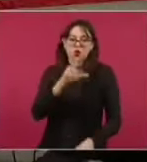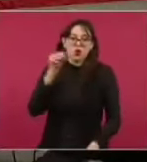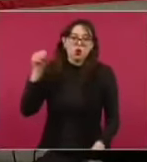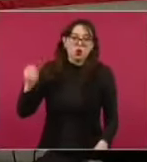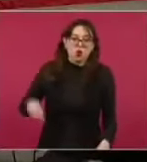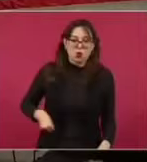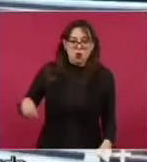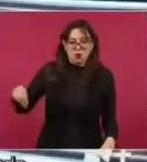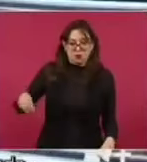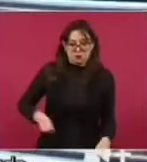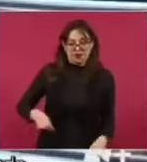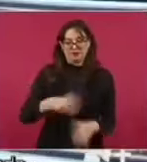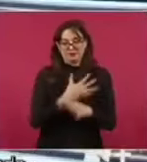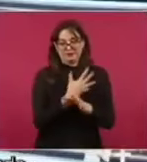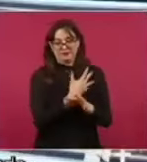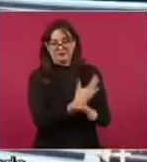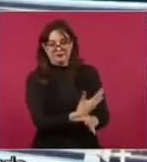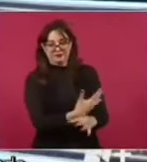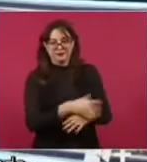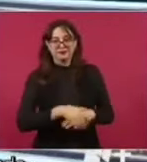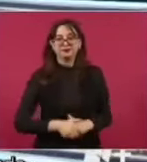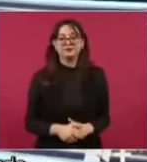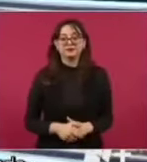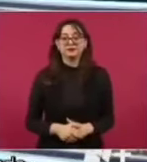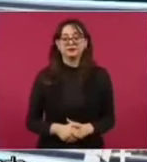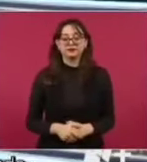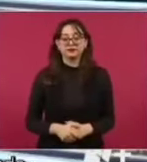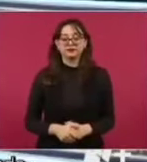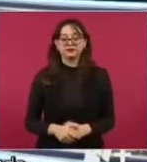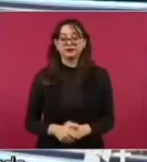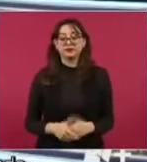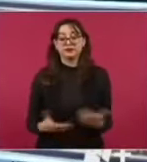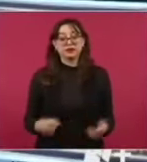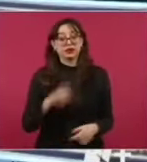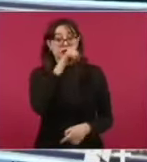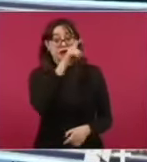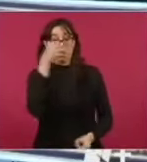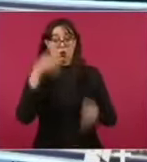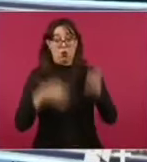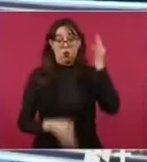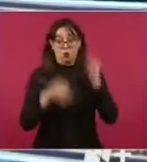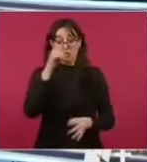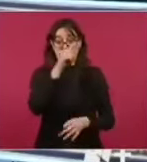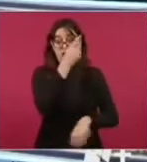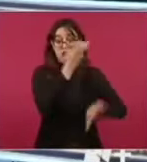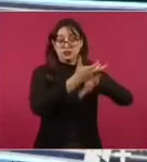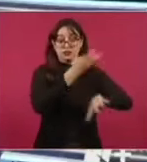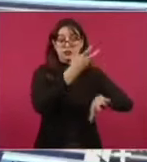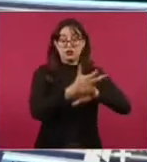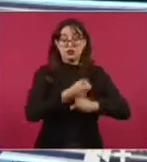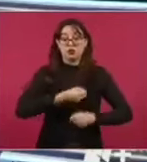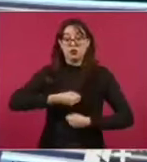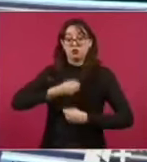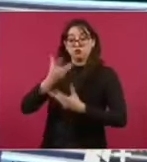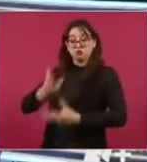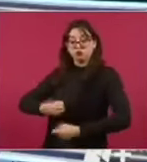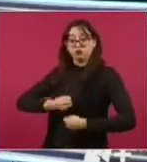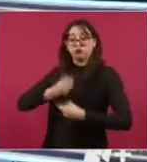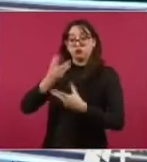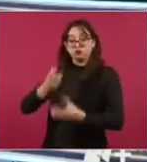Parece que en algunos casos los testimonios que estamos escuchando no son necesariamente